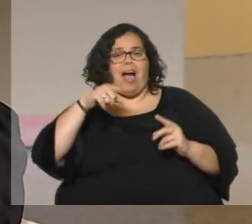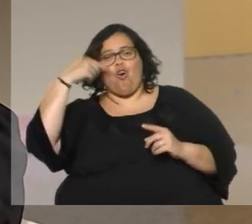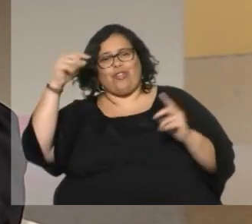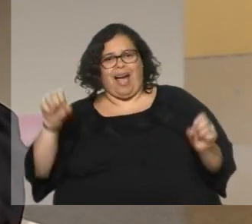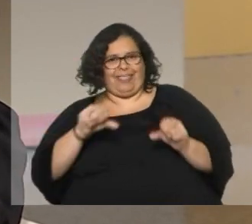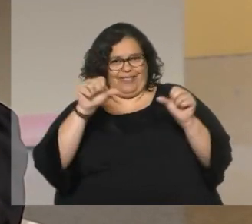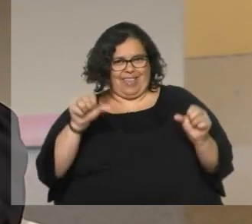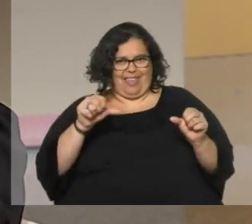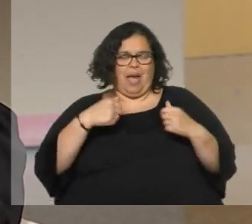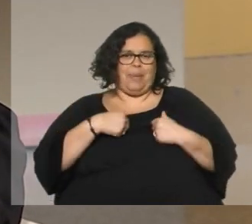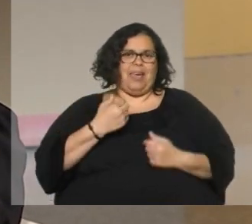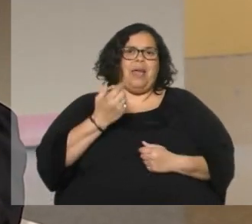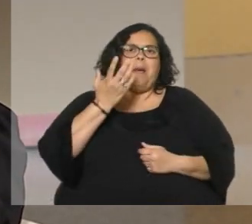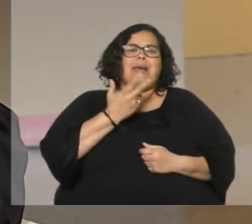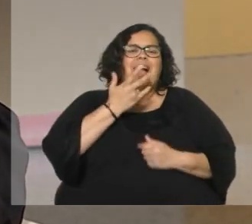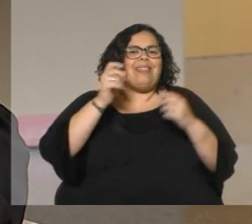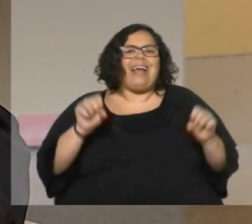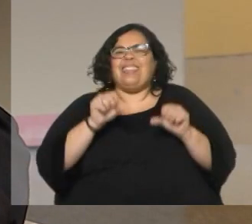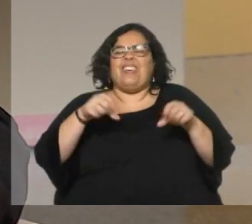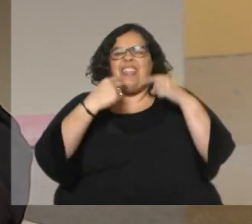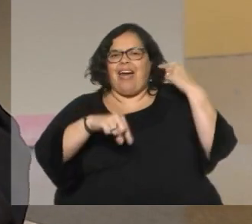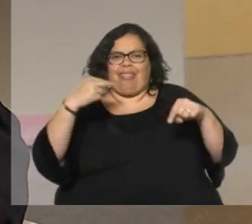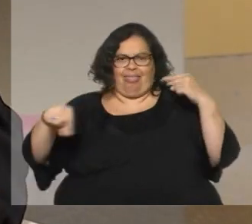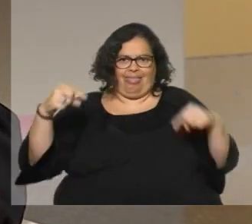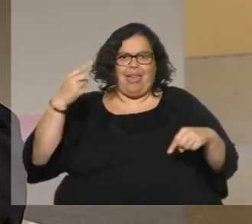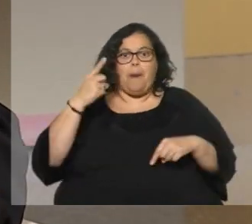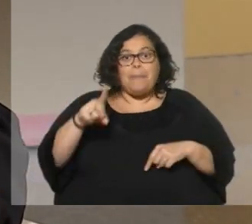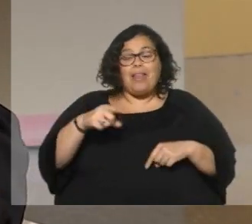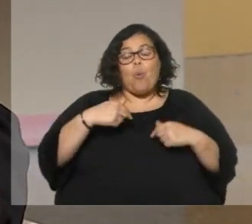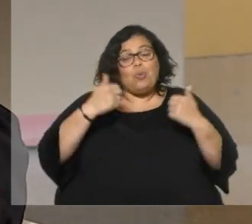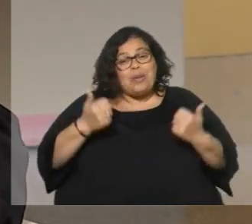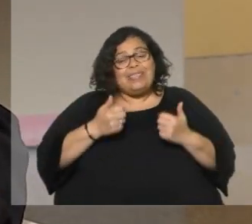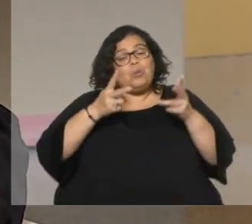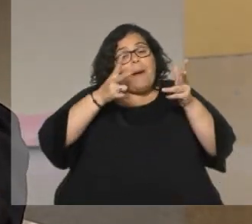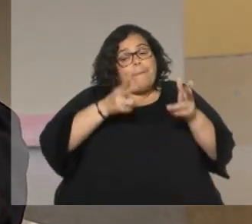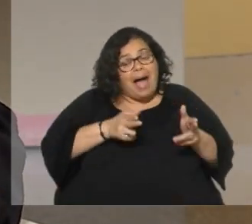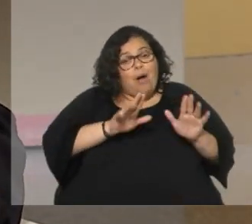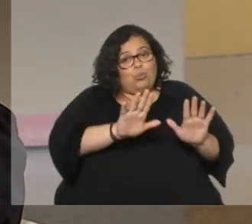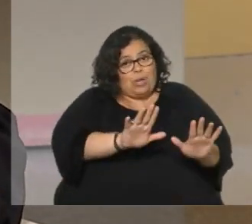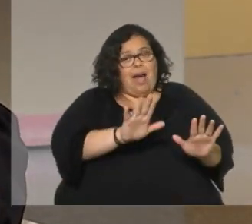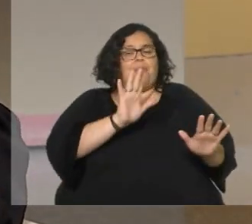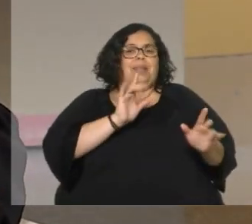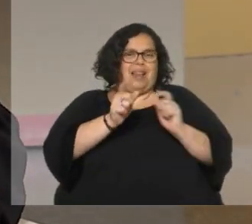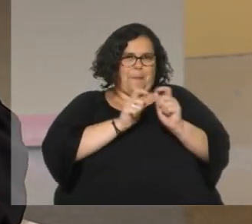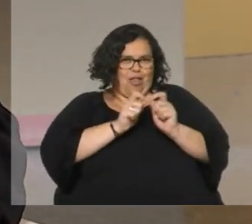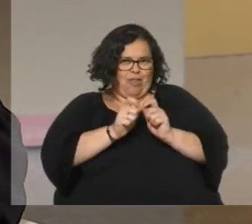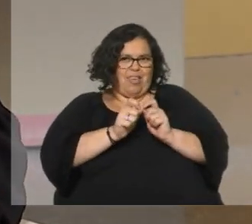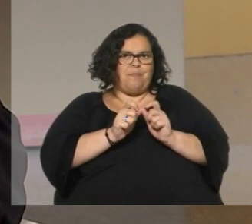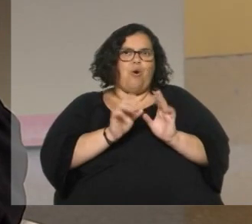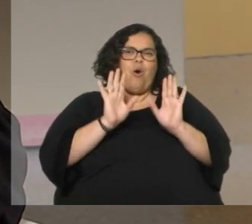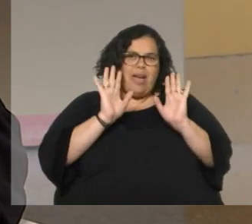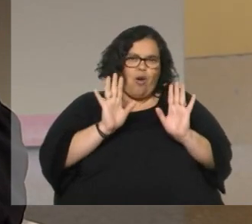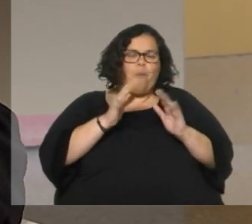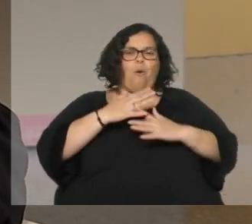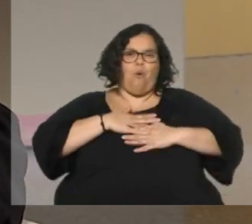porque a mí si hay algo que me gusta es la vida activa pero también es bueno que cuando vas a hacer una pausa en el fragor de la batalla periodística sos un poquitito más